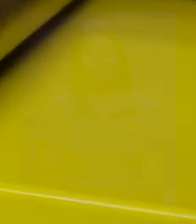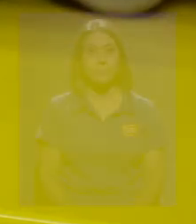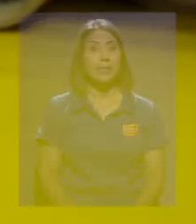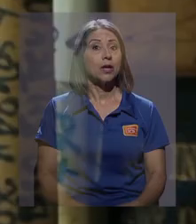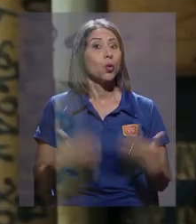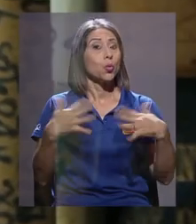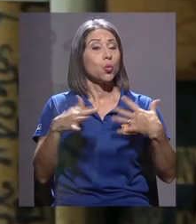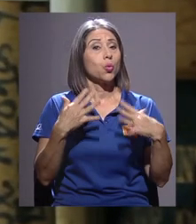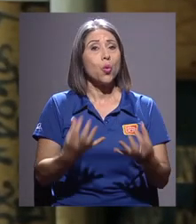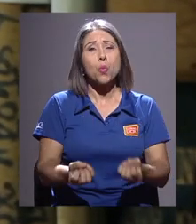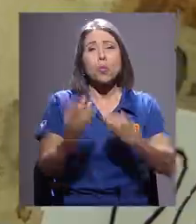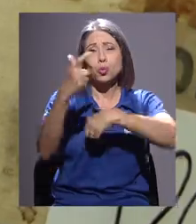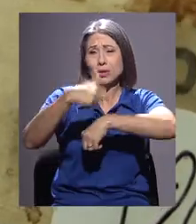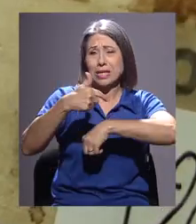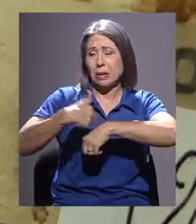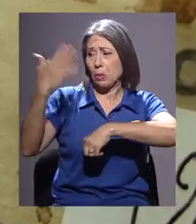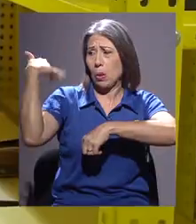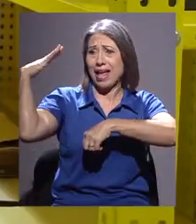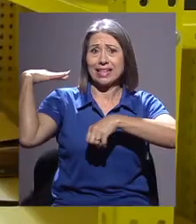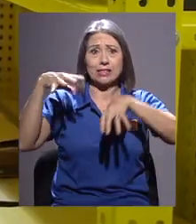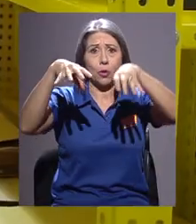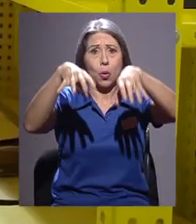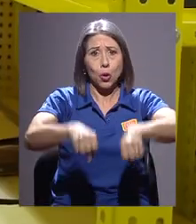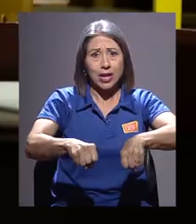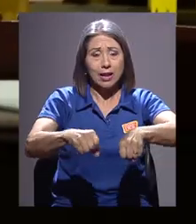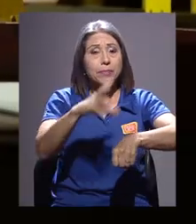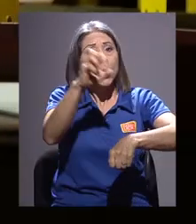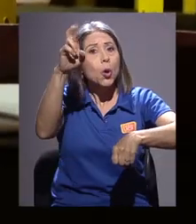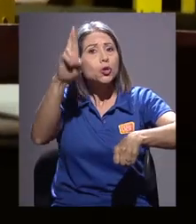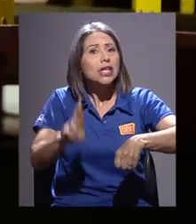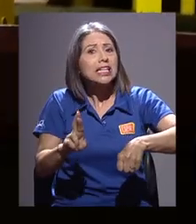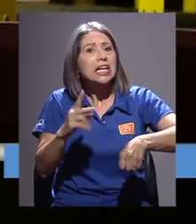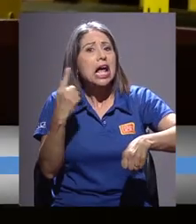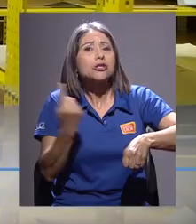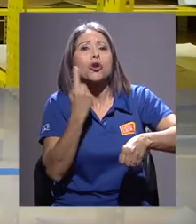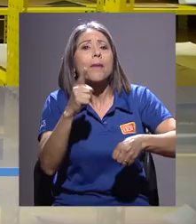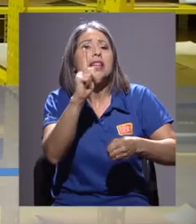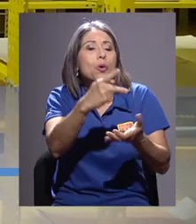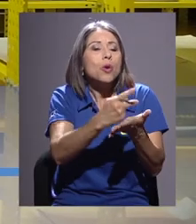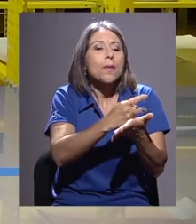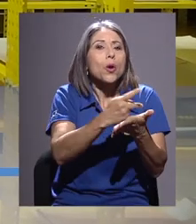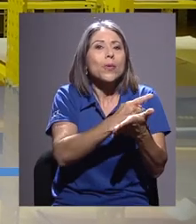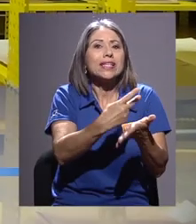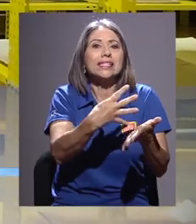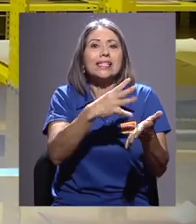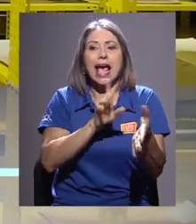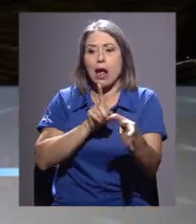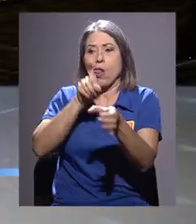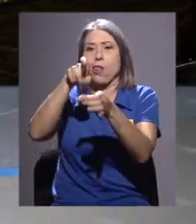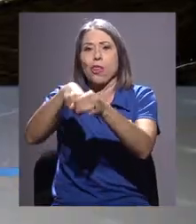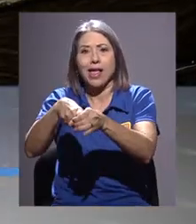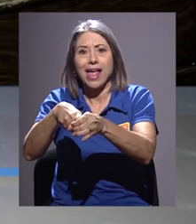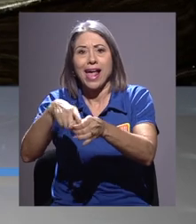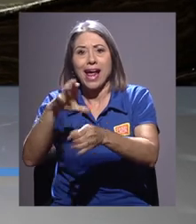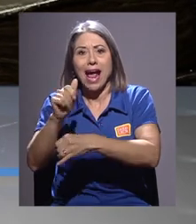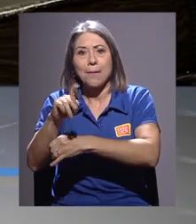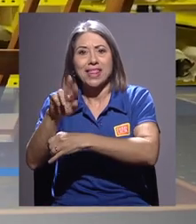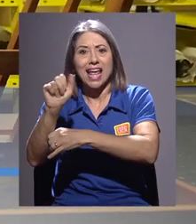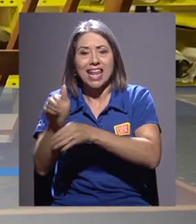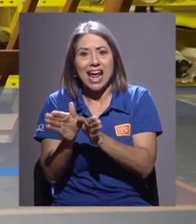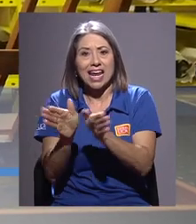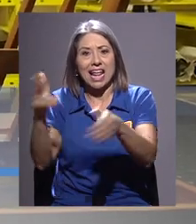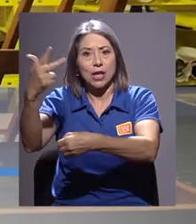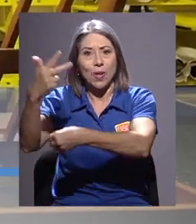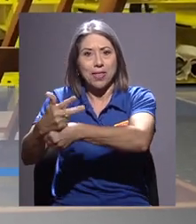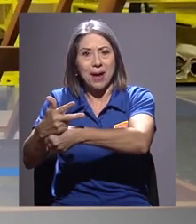Durante gran parte del periodo colonial, Costa Rica era tan solo una provincia de la Capitanía General de Guatemala, la cual